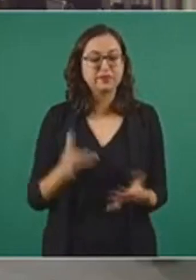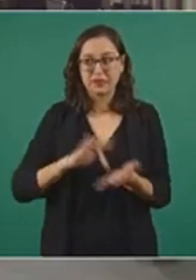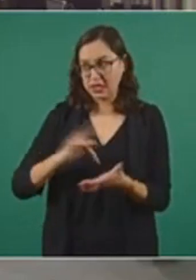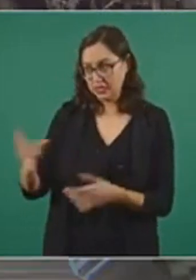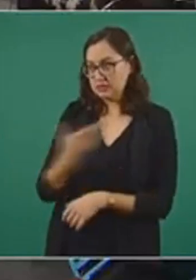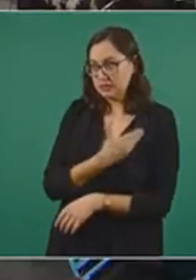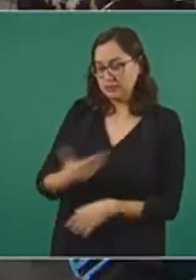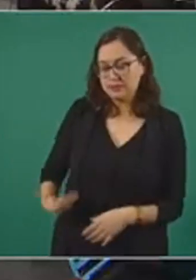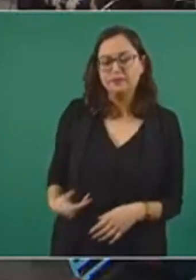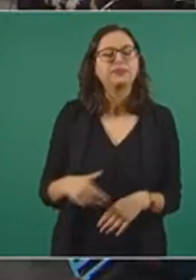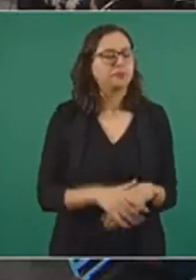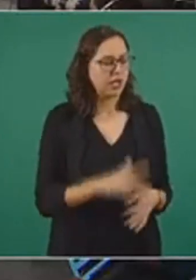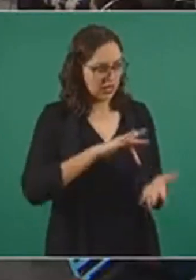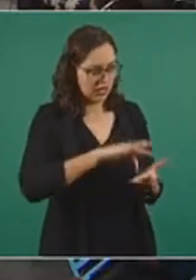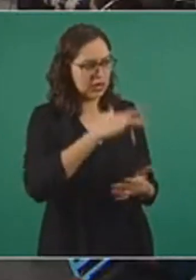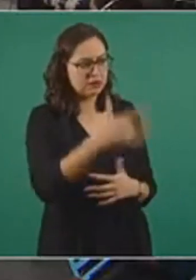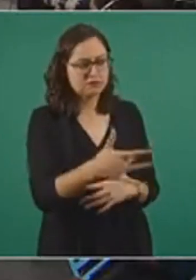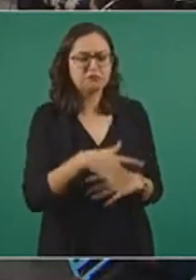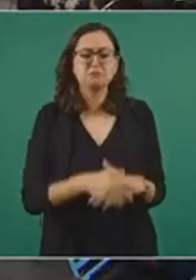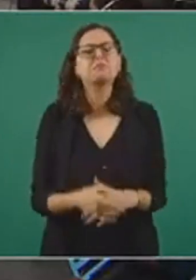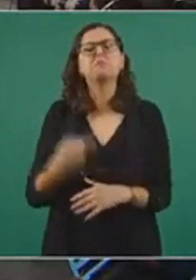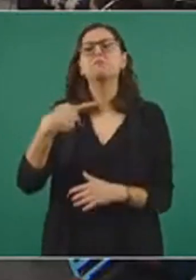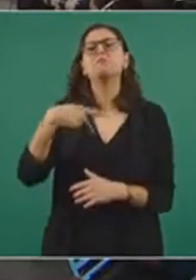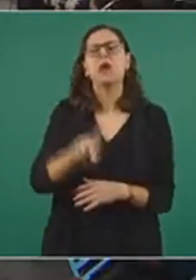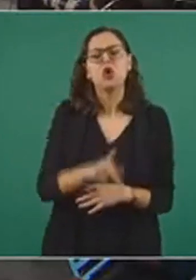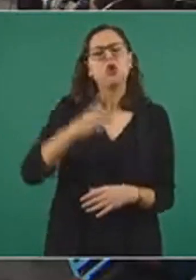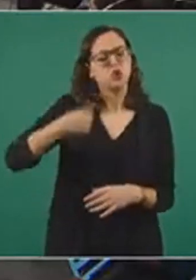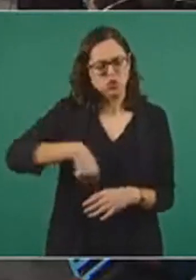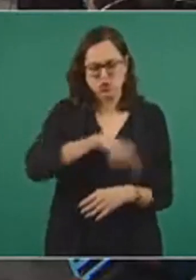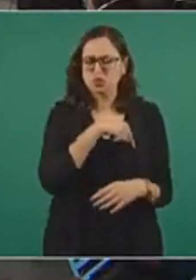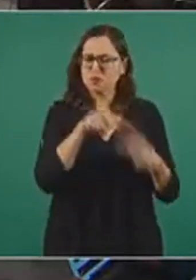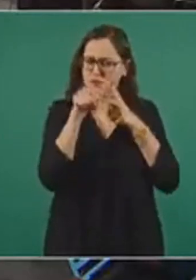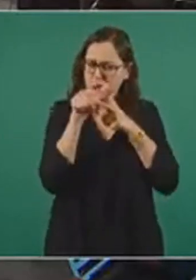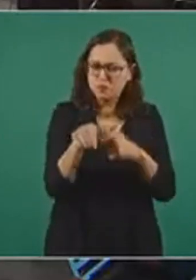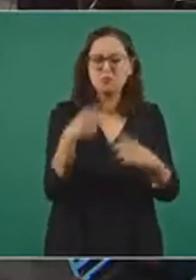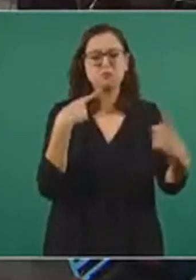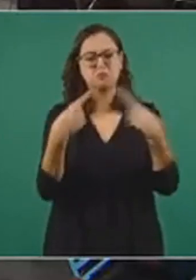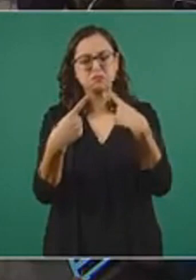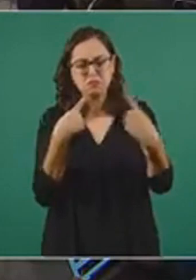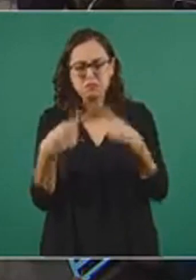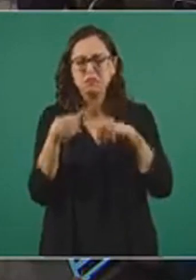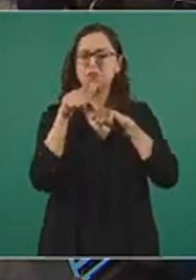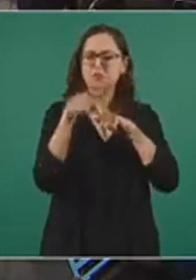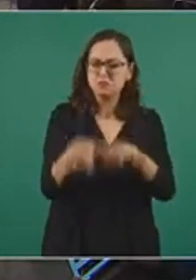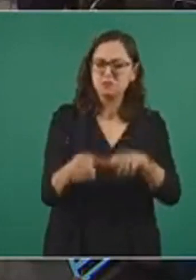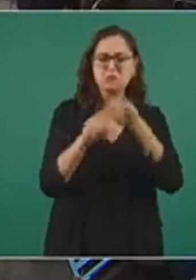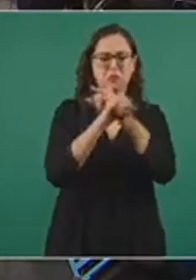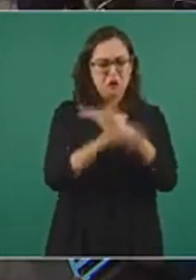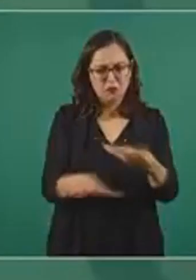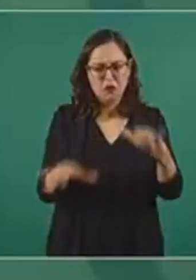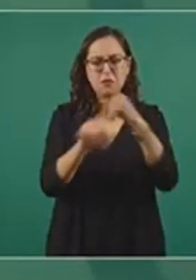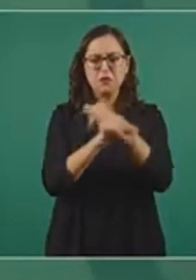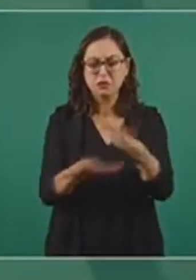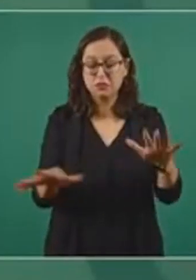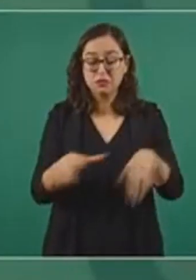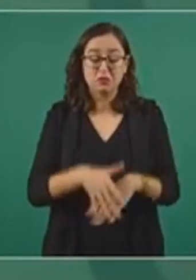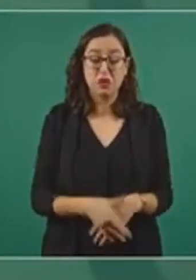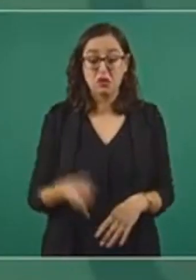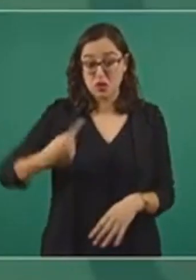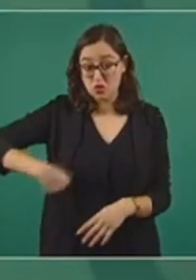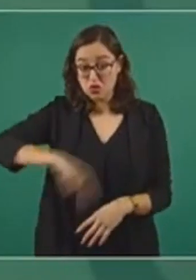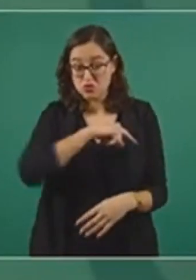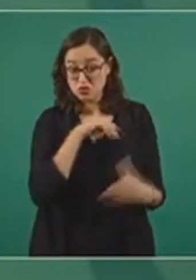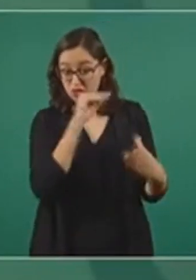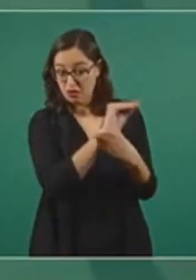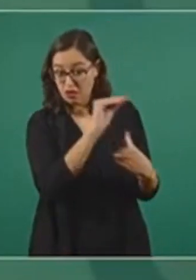no queremos que vayan ellos a pensar que no los estamos